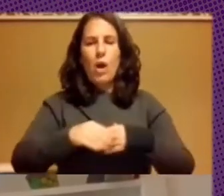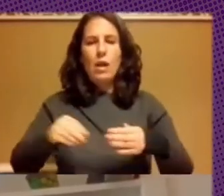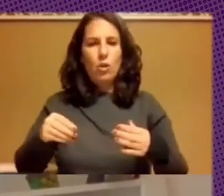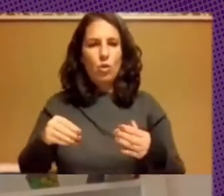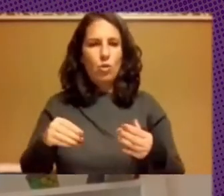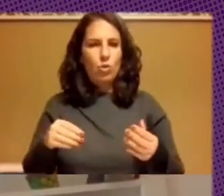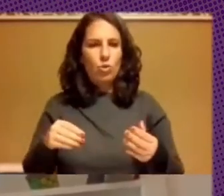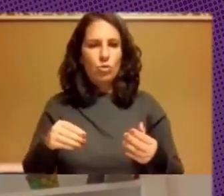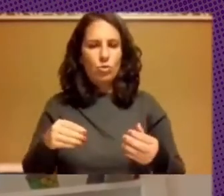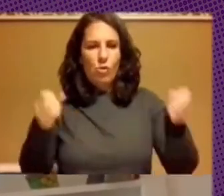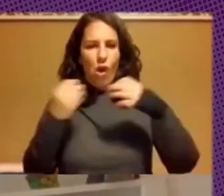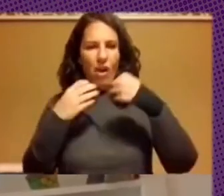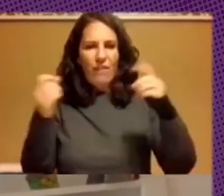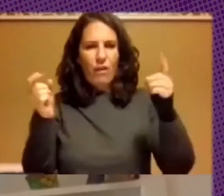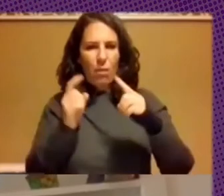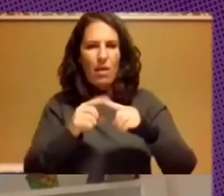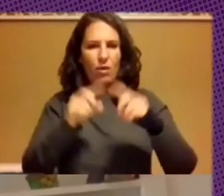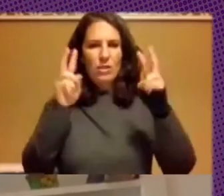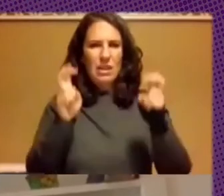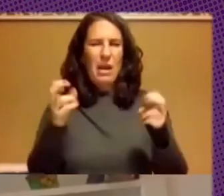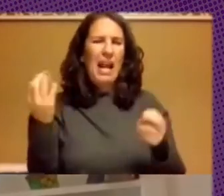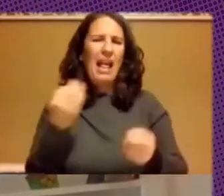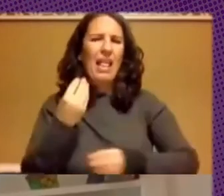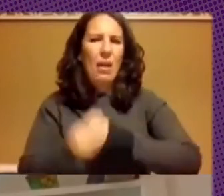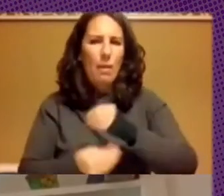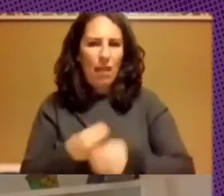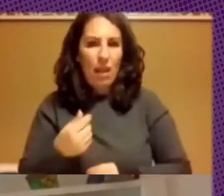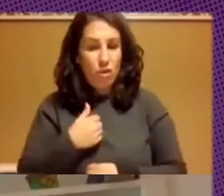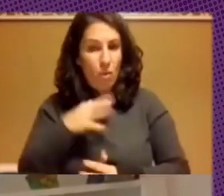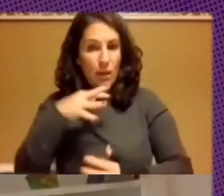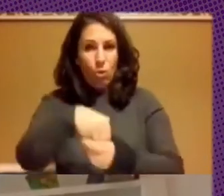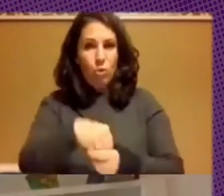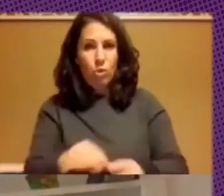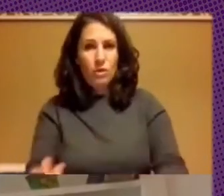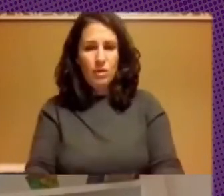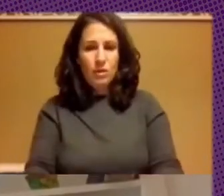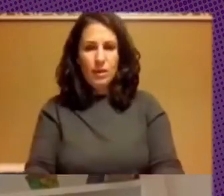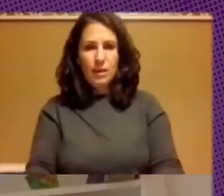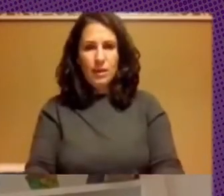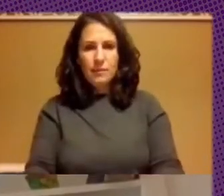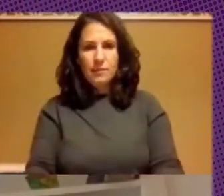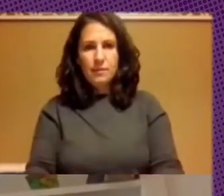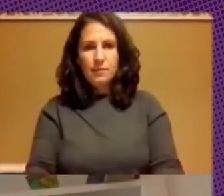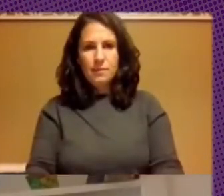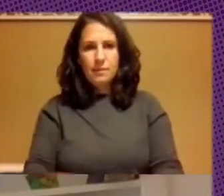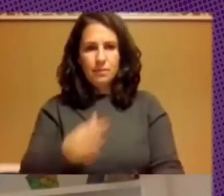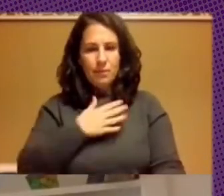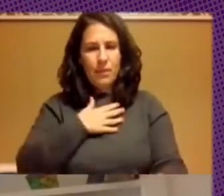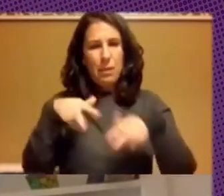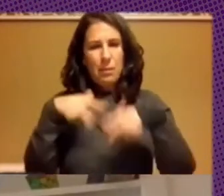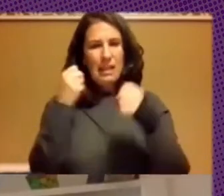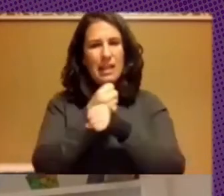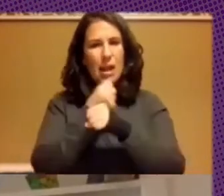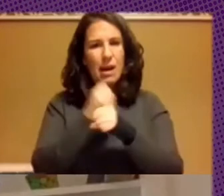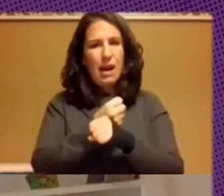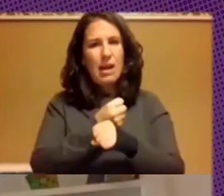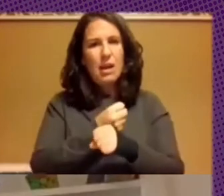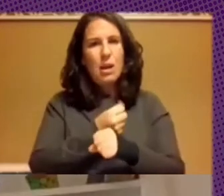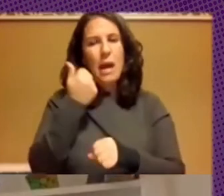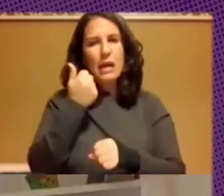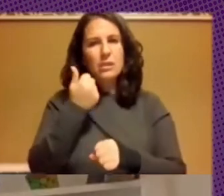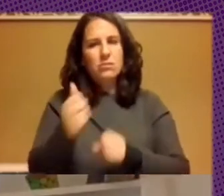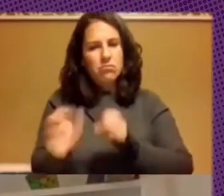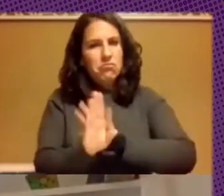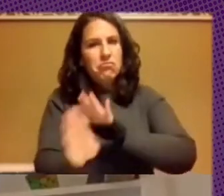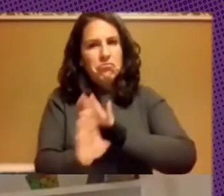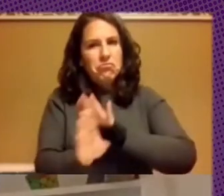en relación a lo que debería ser y me incluyo yo también pero nos permite trabajar de forma mucho más consistente de